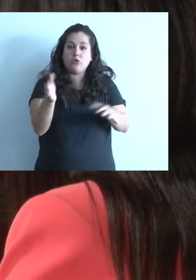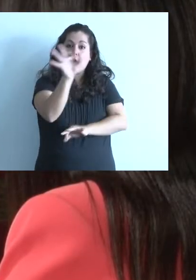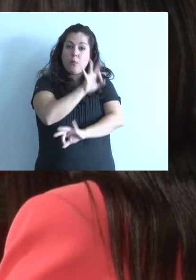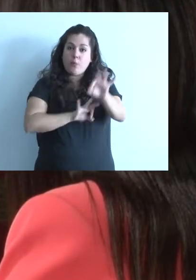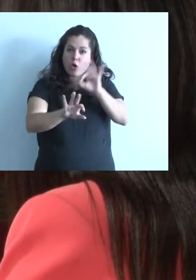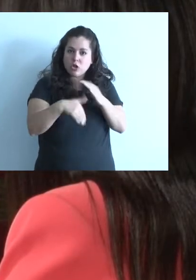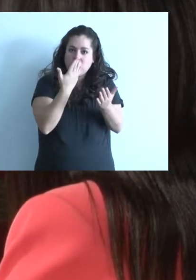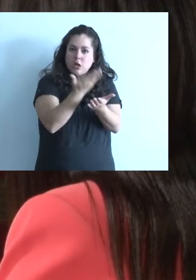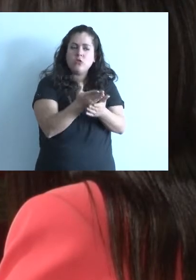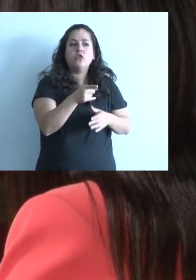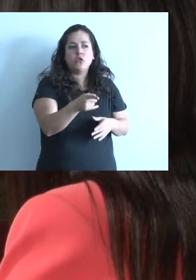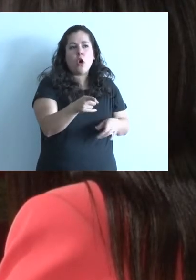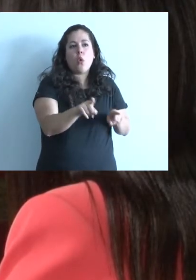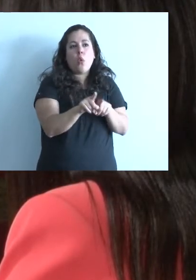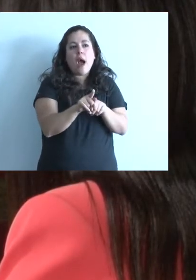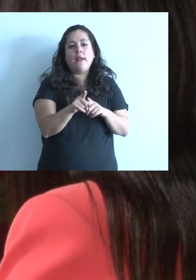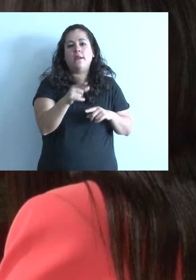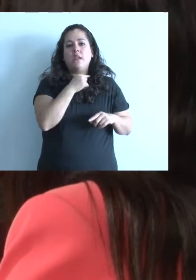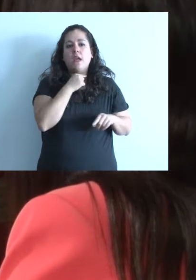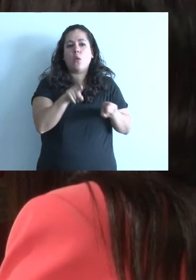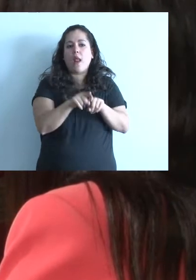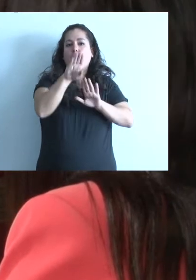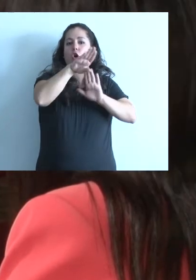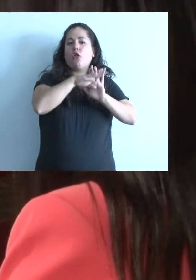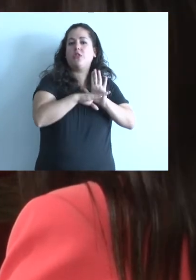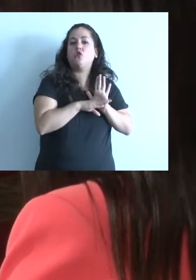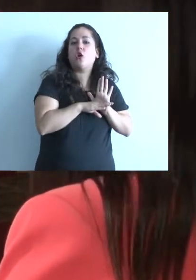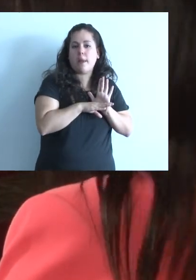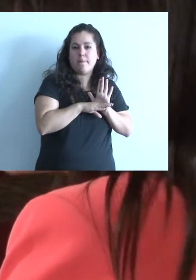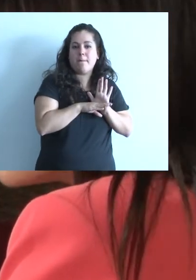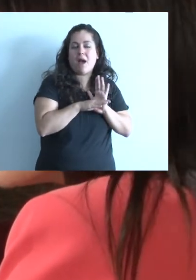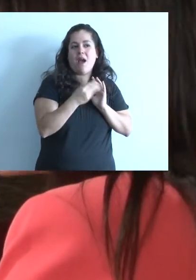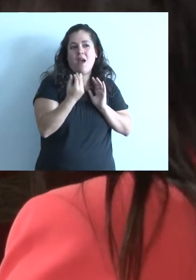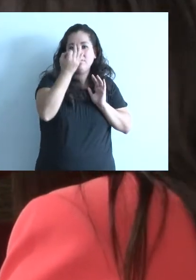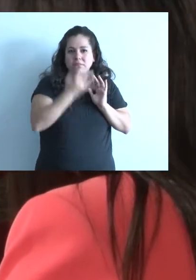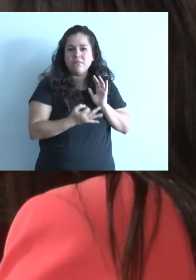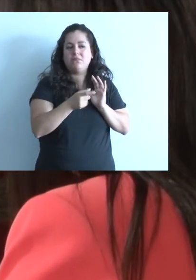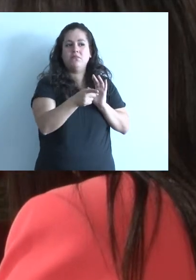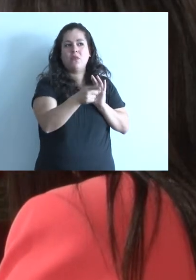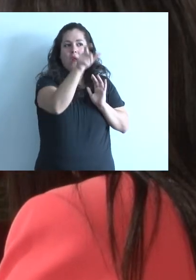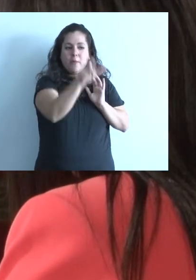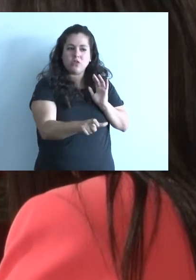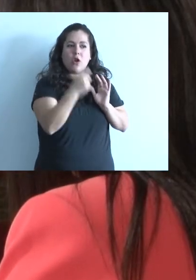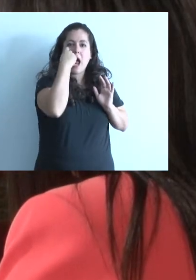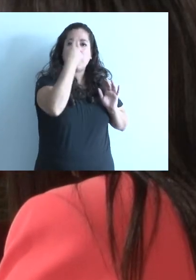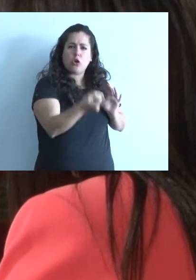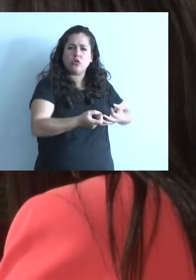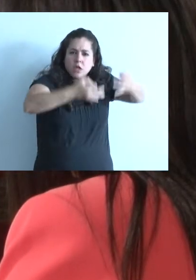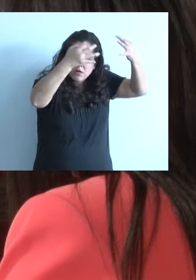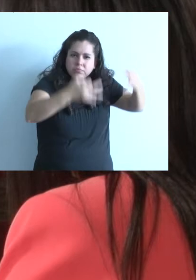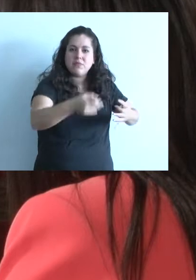estipula cuáles son las condiciones para que sea